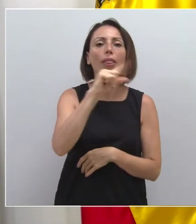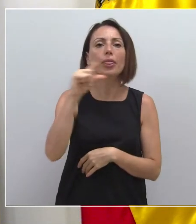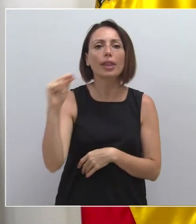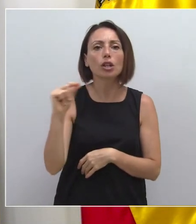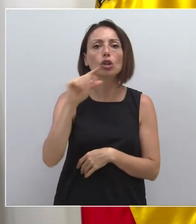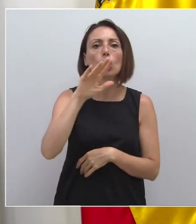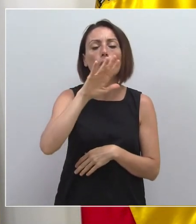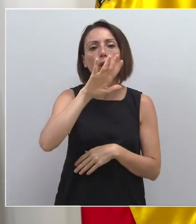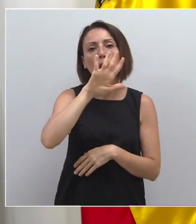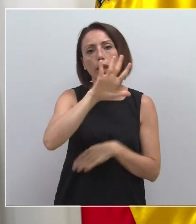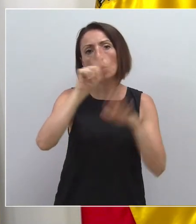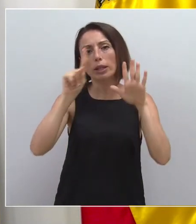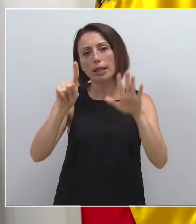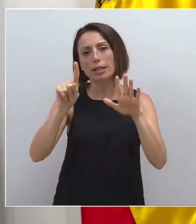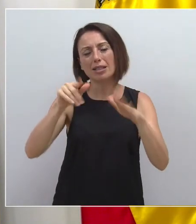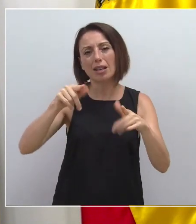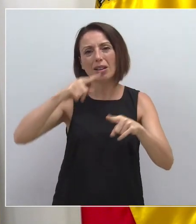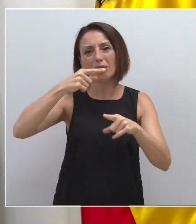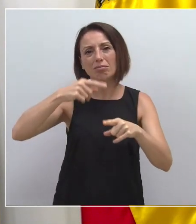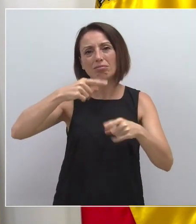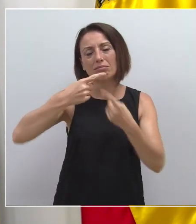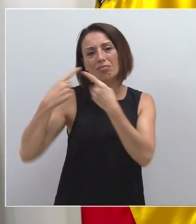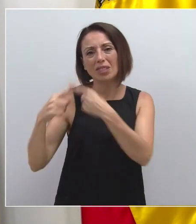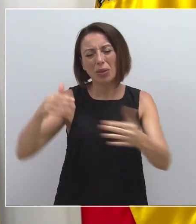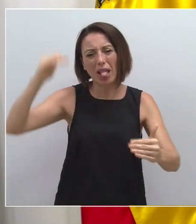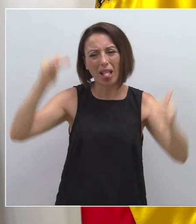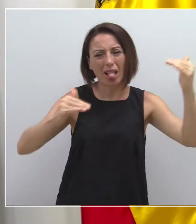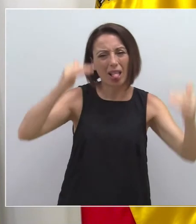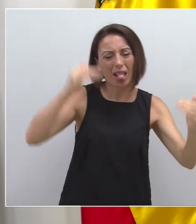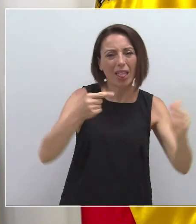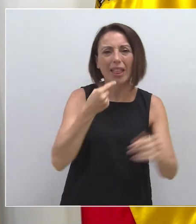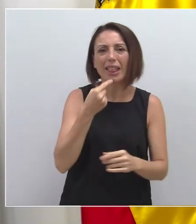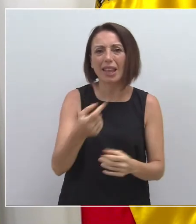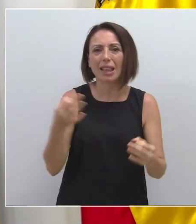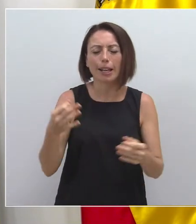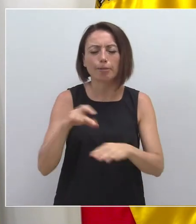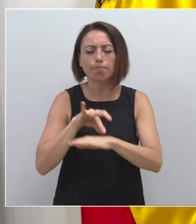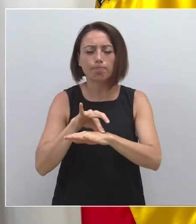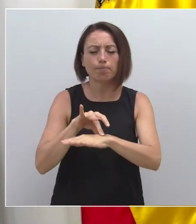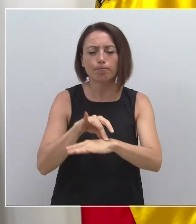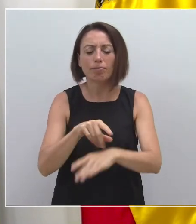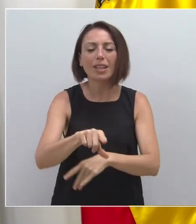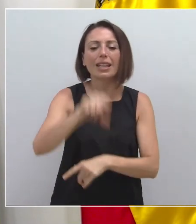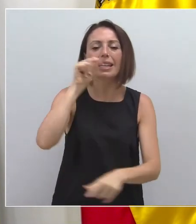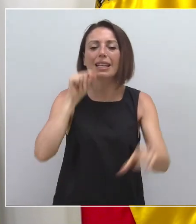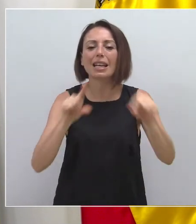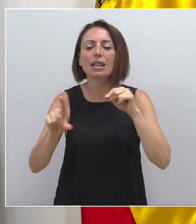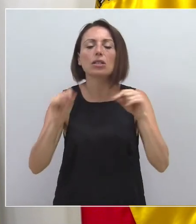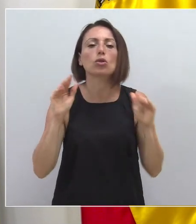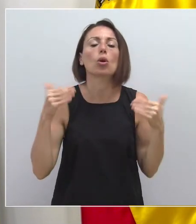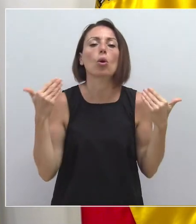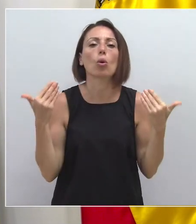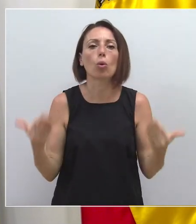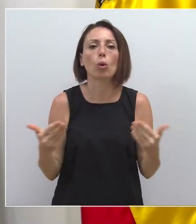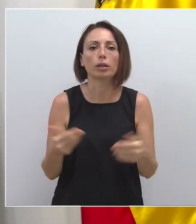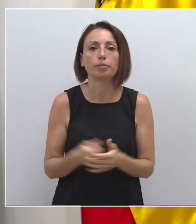Esa diferencia cuantitativa de la incidencia acumulada ya nos va orientando del por qué se adoptan determinadas decisiones.